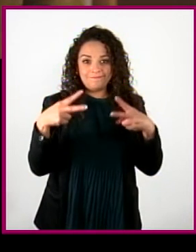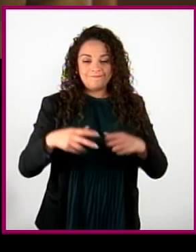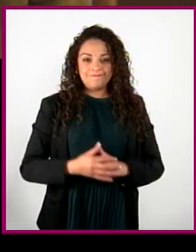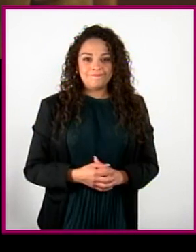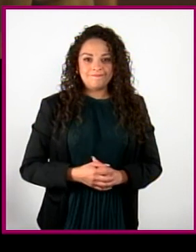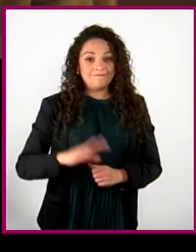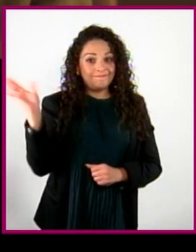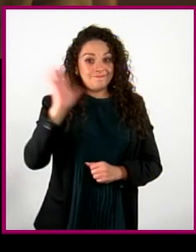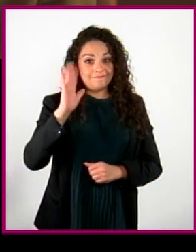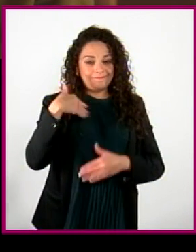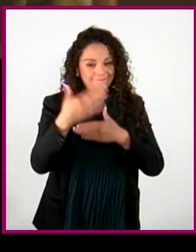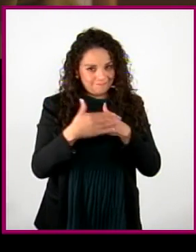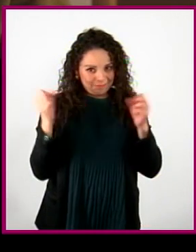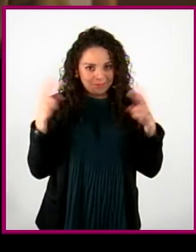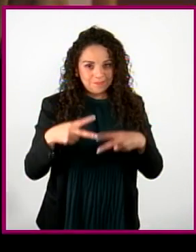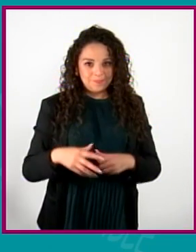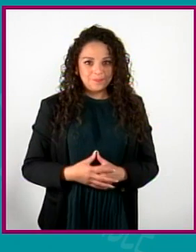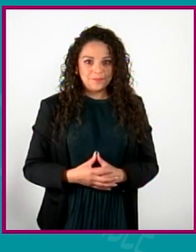¡Adiós, hasta la próxima!